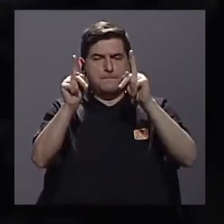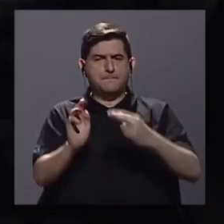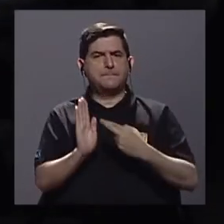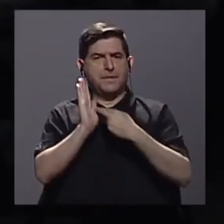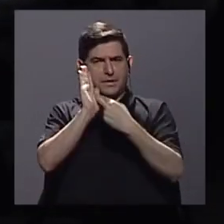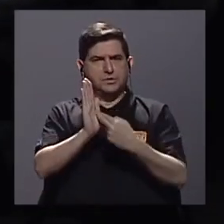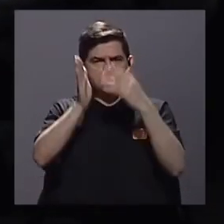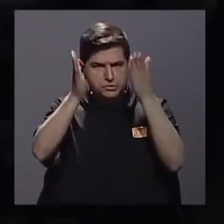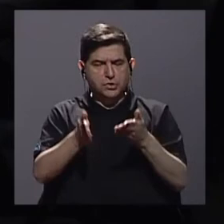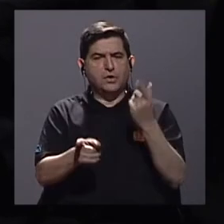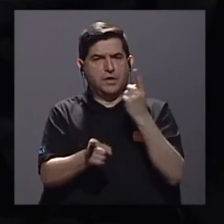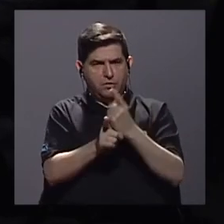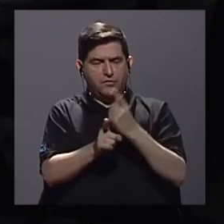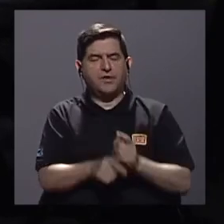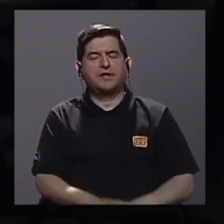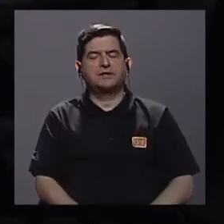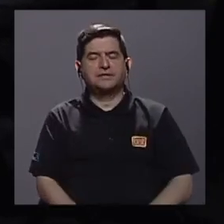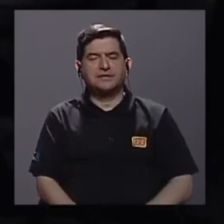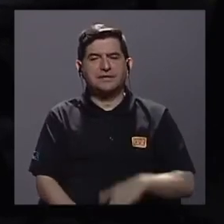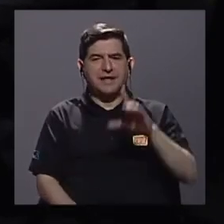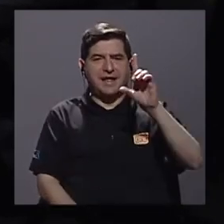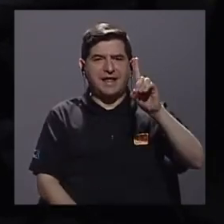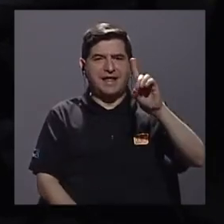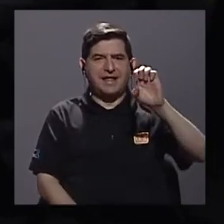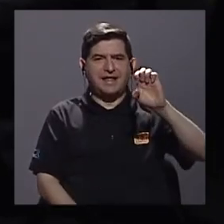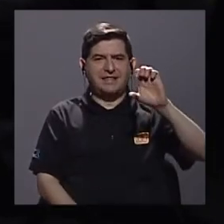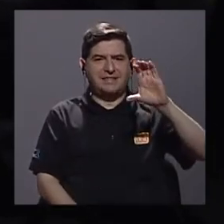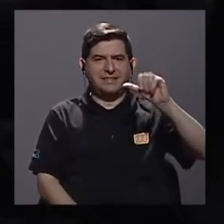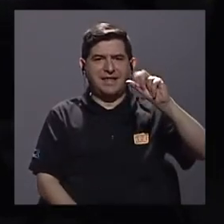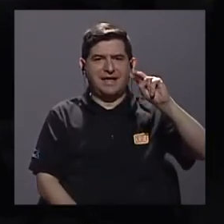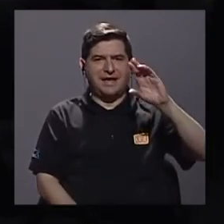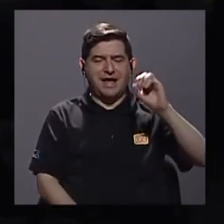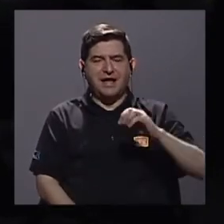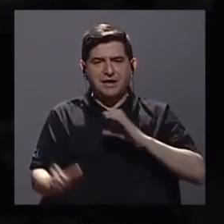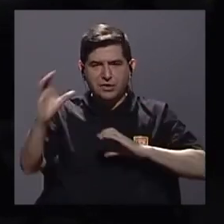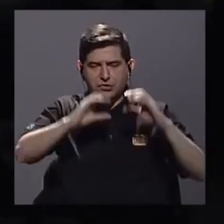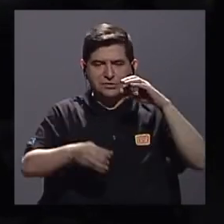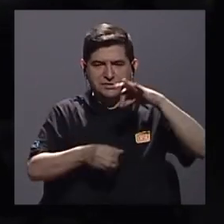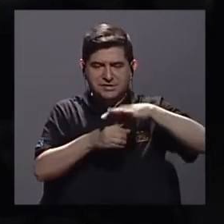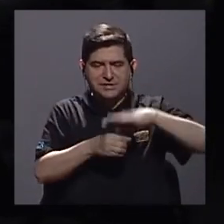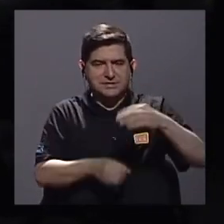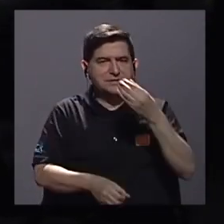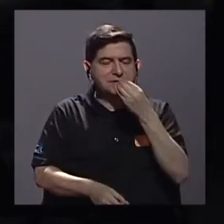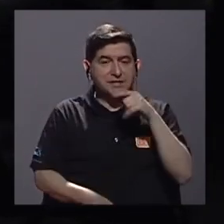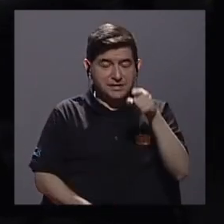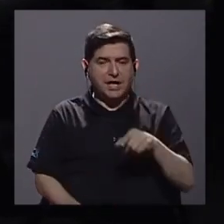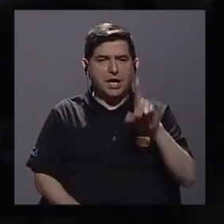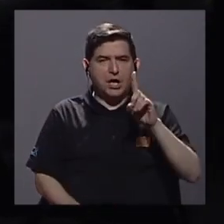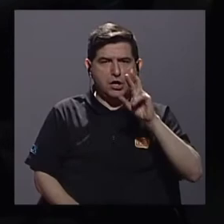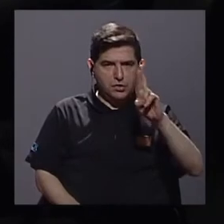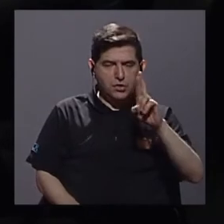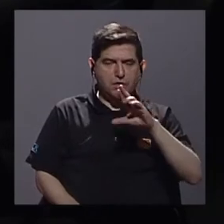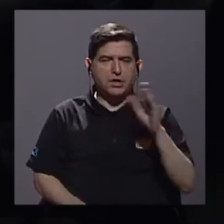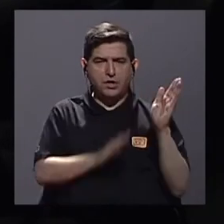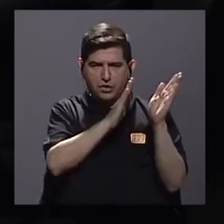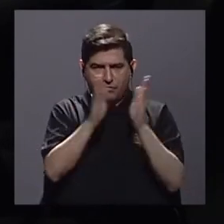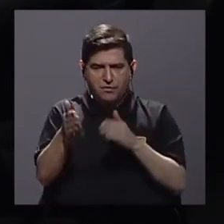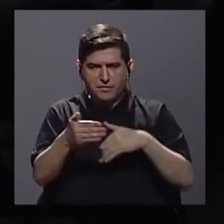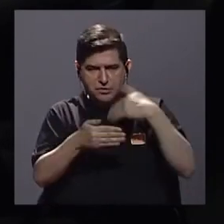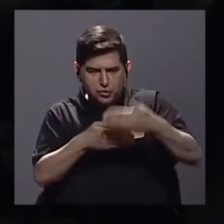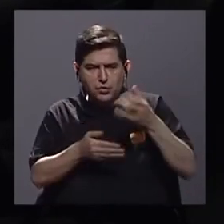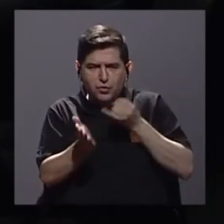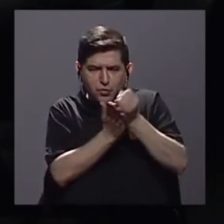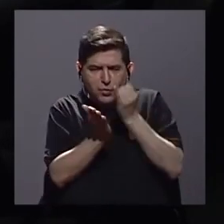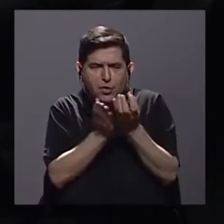autorizada como es el decano de ciencias agroalimentarias, además con un doctorado y con una formación de catedrático después de tanta